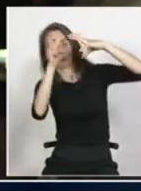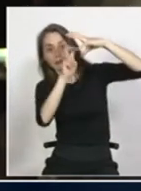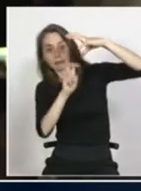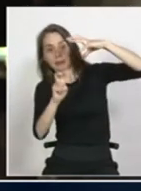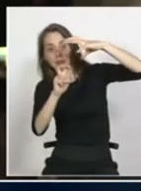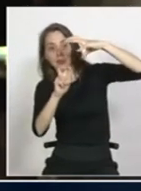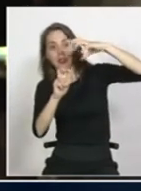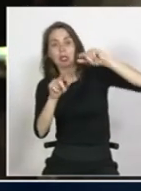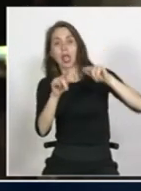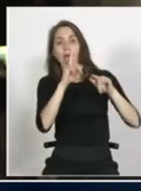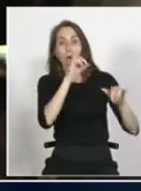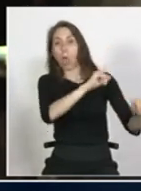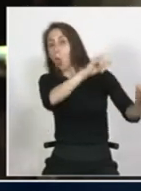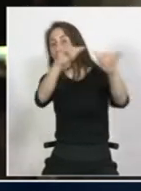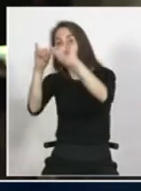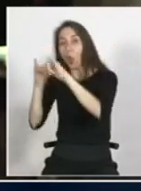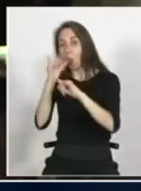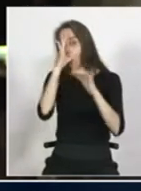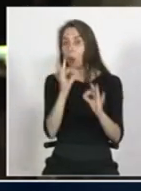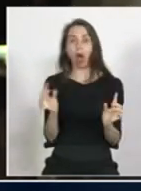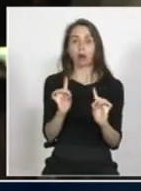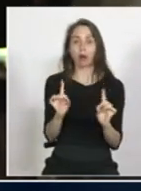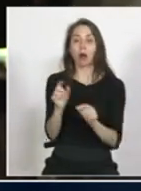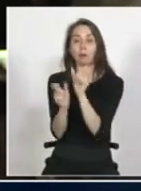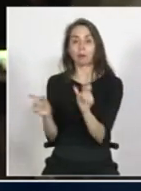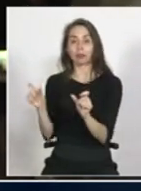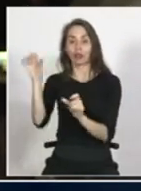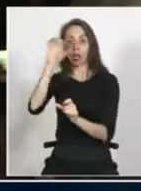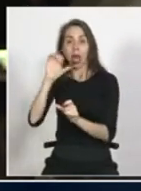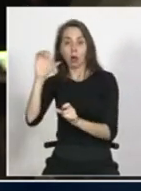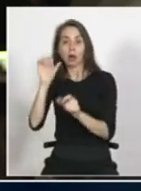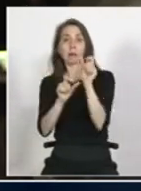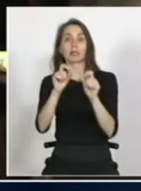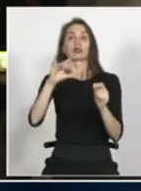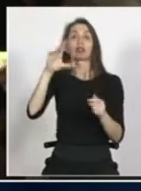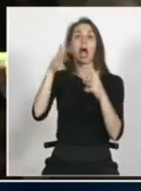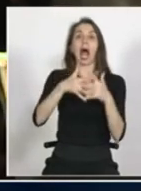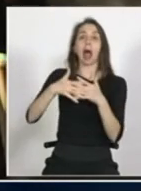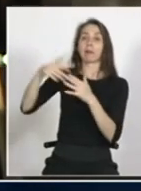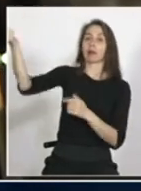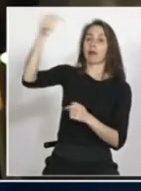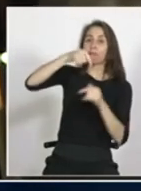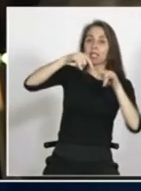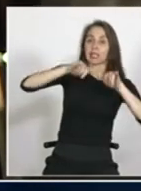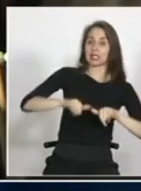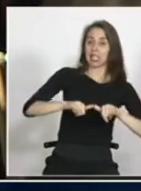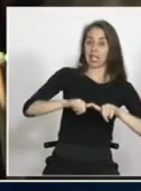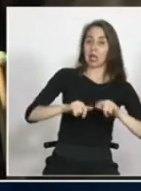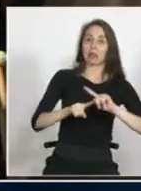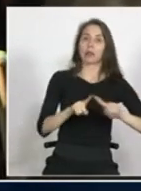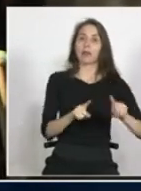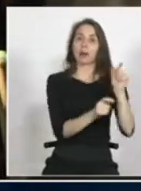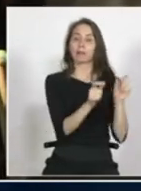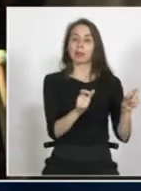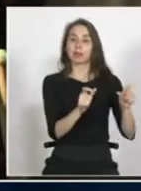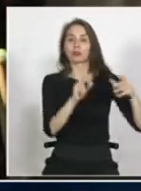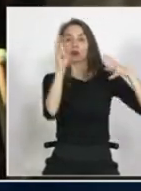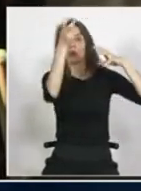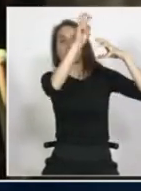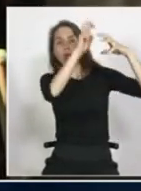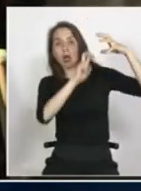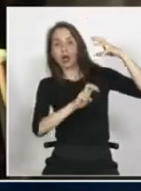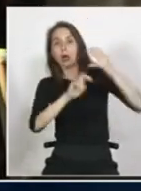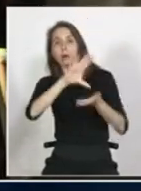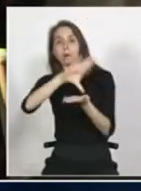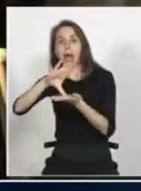están en las mismas condiciones. Los europeos o las personas que vienen de Estados Unidos no vienen en las mismas condiciones que vienen los migrantes que llegan acá desde